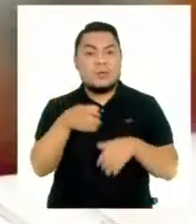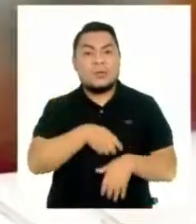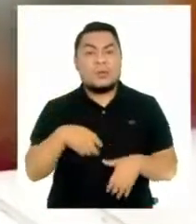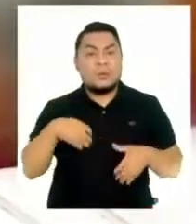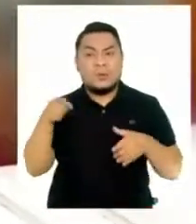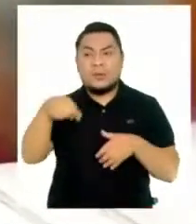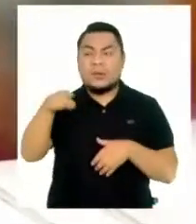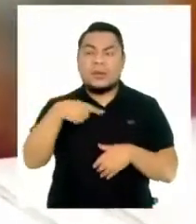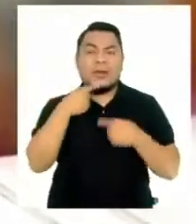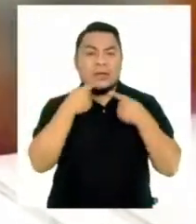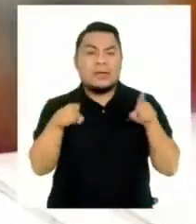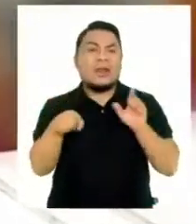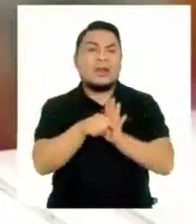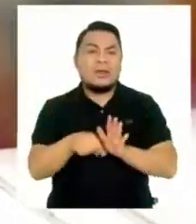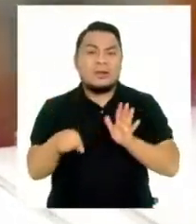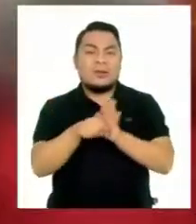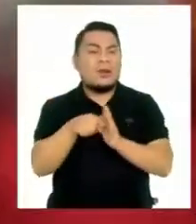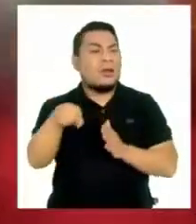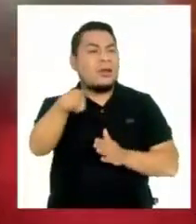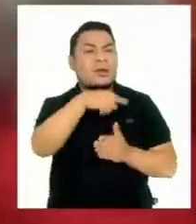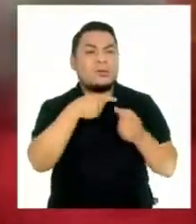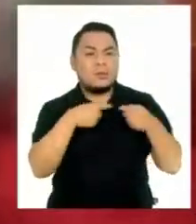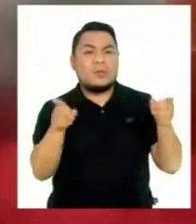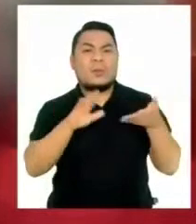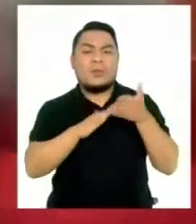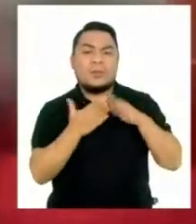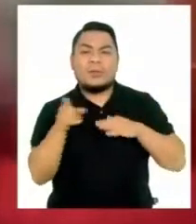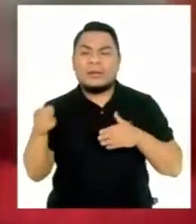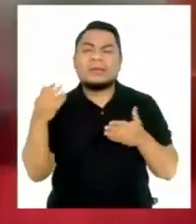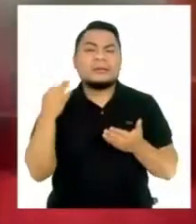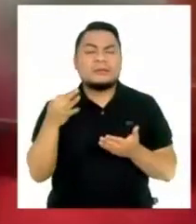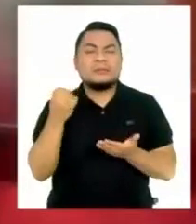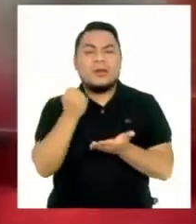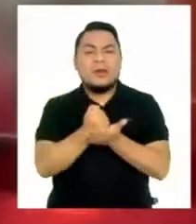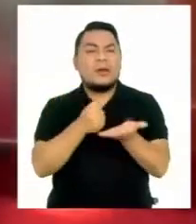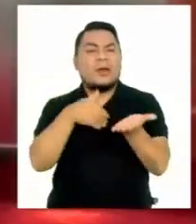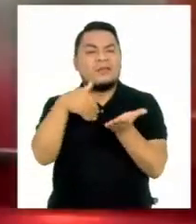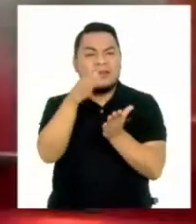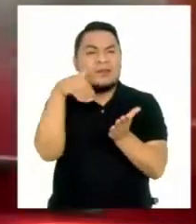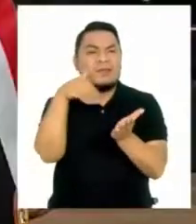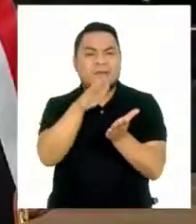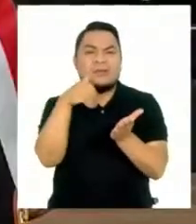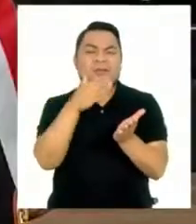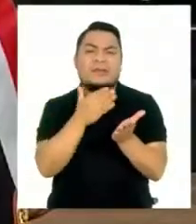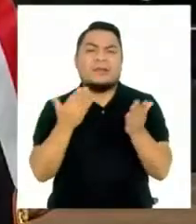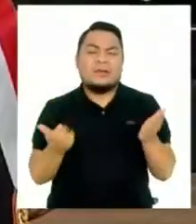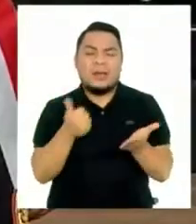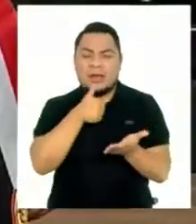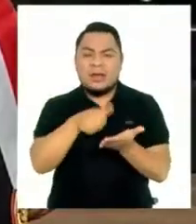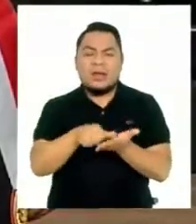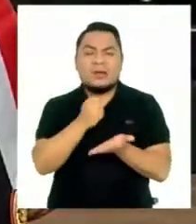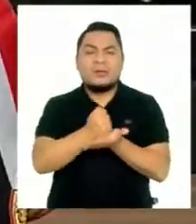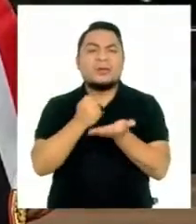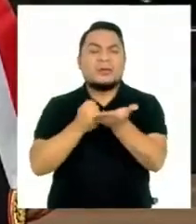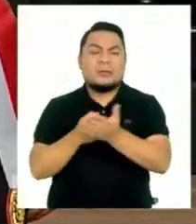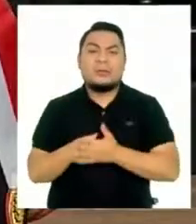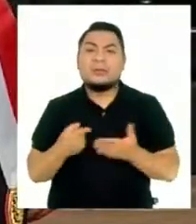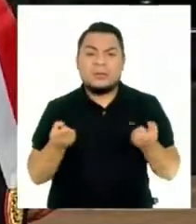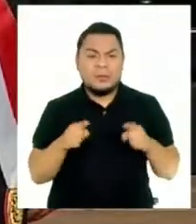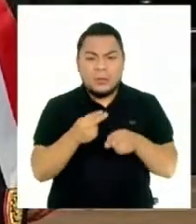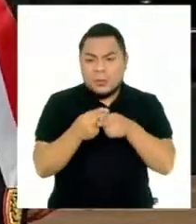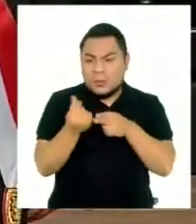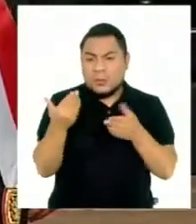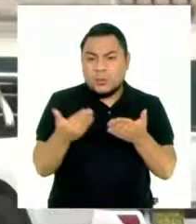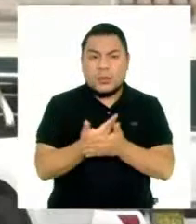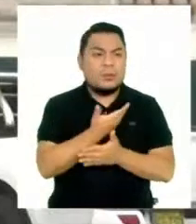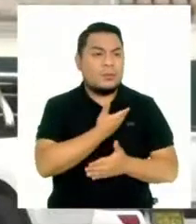Congreso estén dando un mensaje negativo a la población, promoviendo mociones de censura e incluso de vacancia, cuando el actual gobierno ha asumido hace